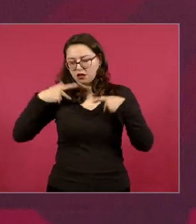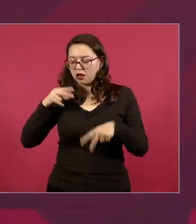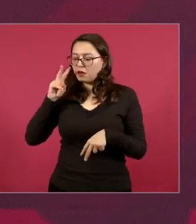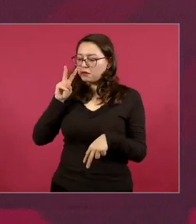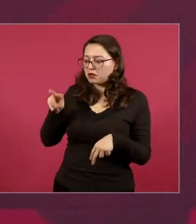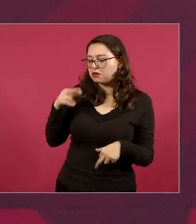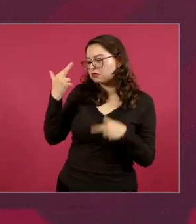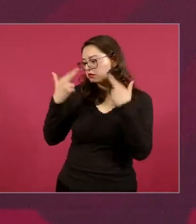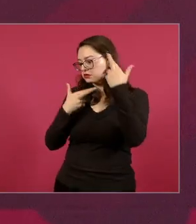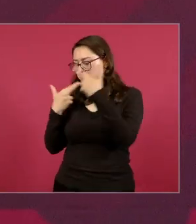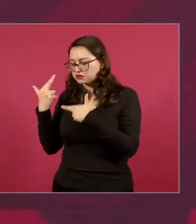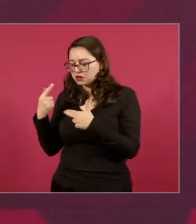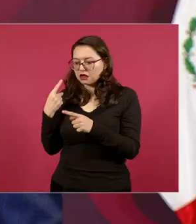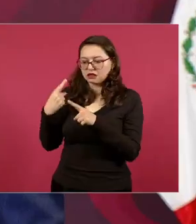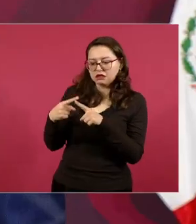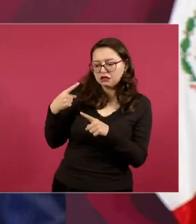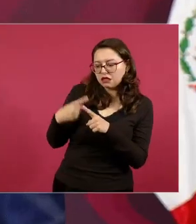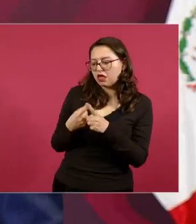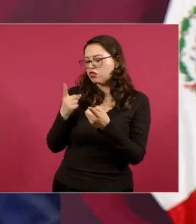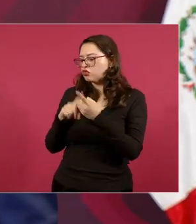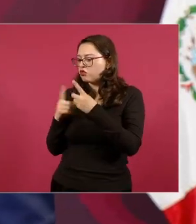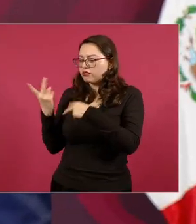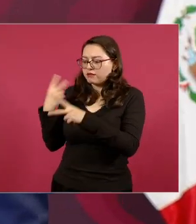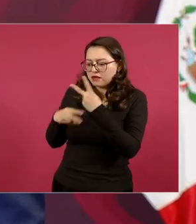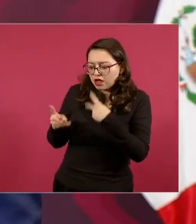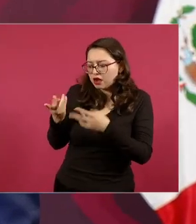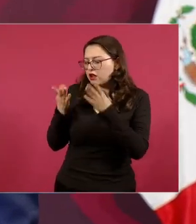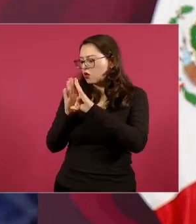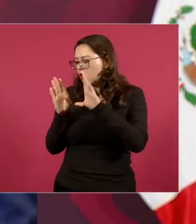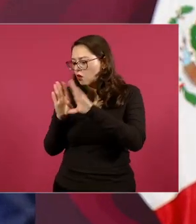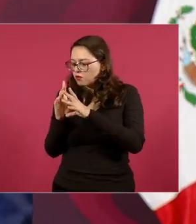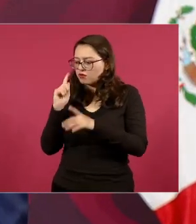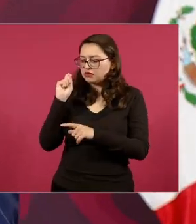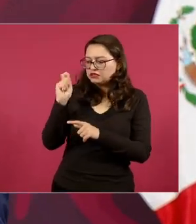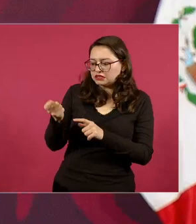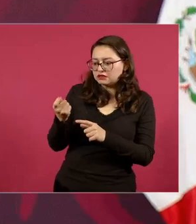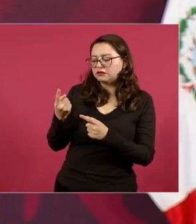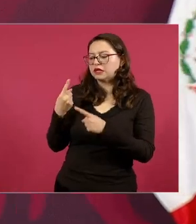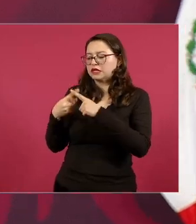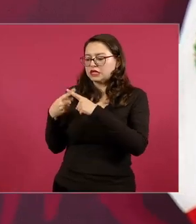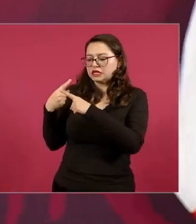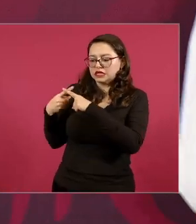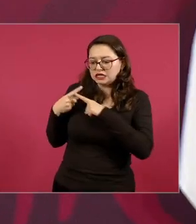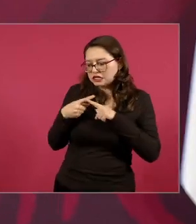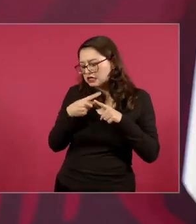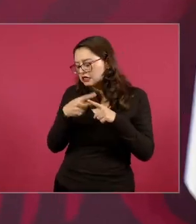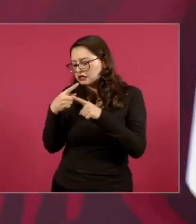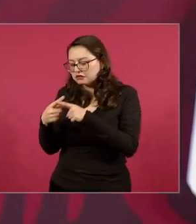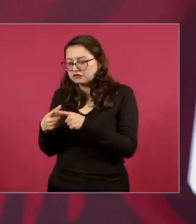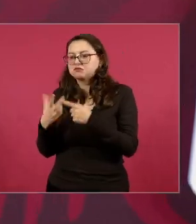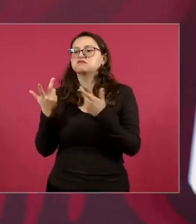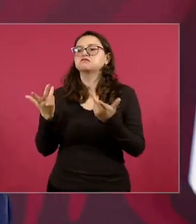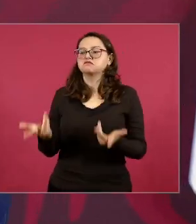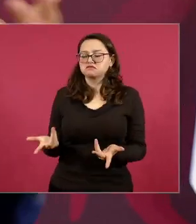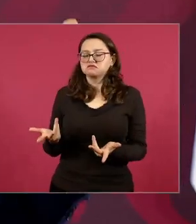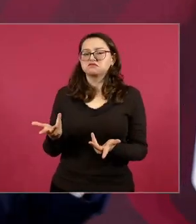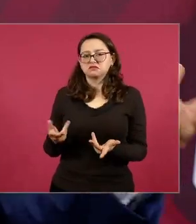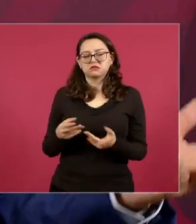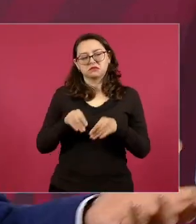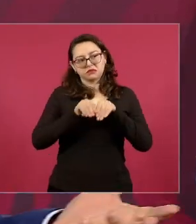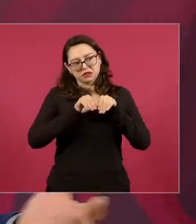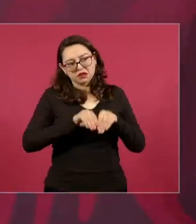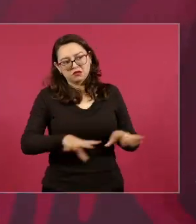que se dé tiempo